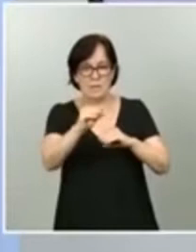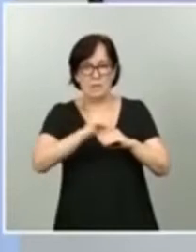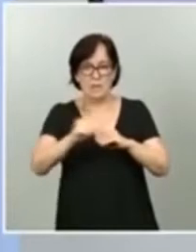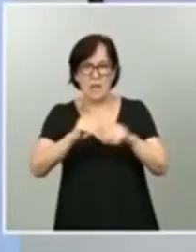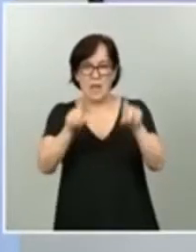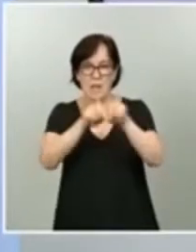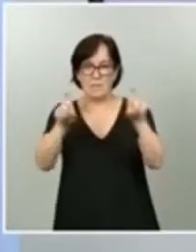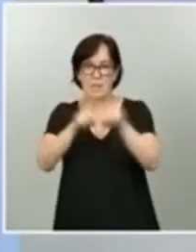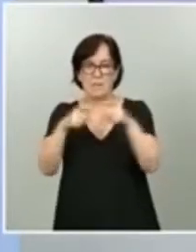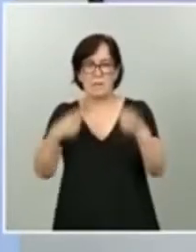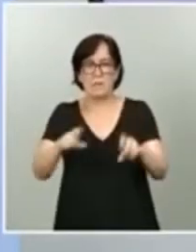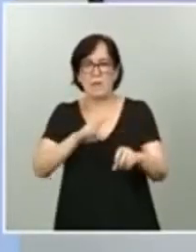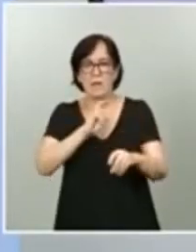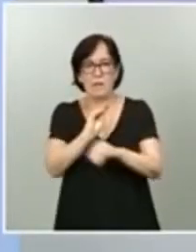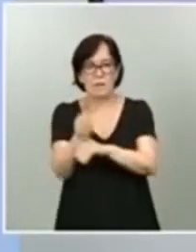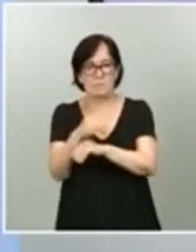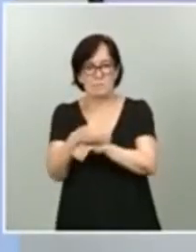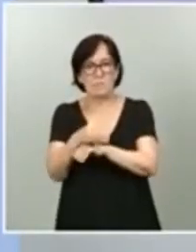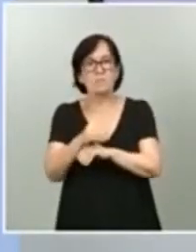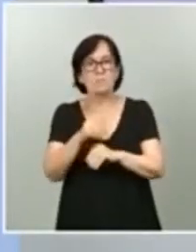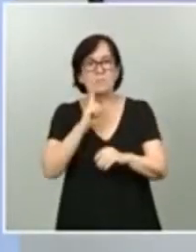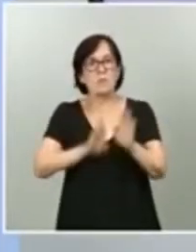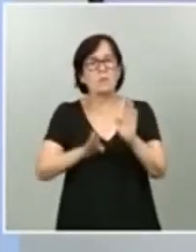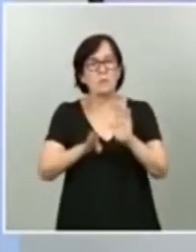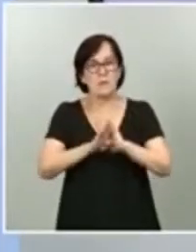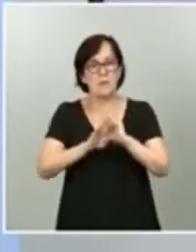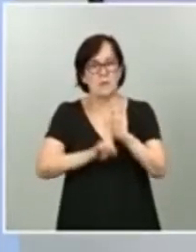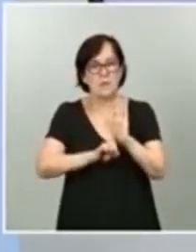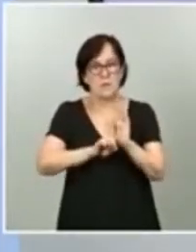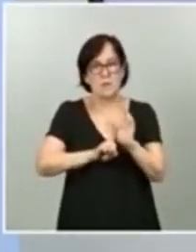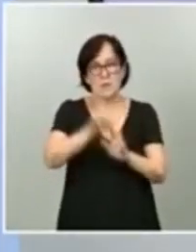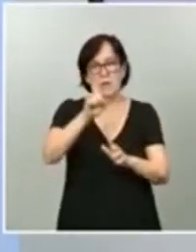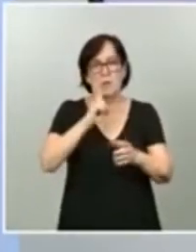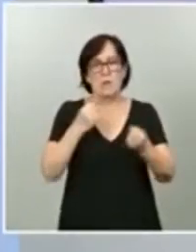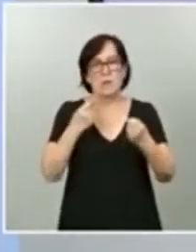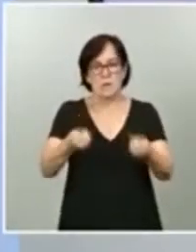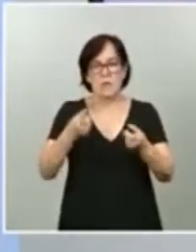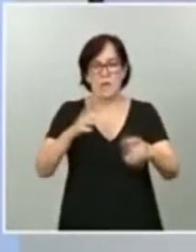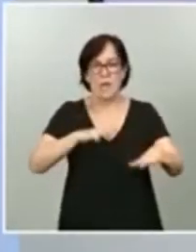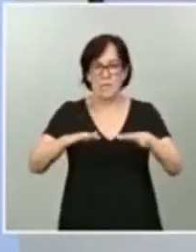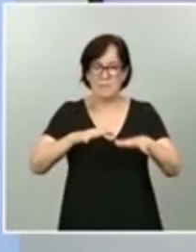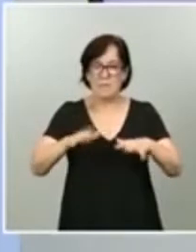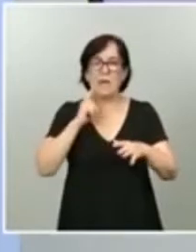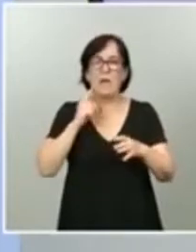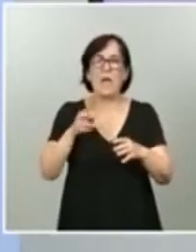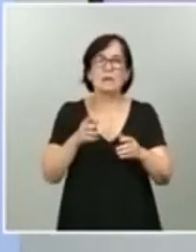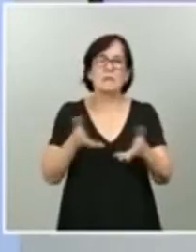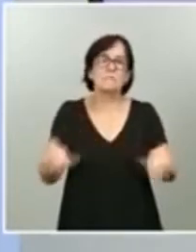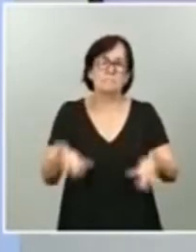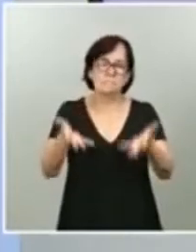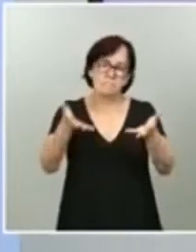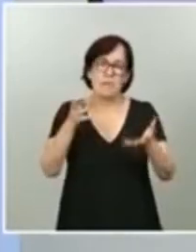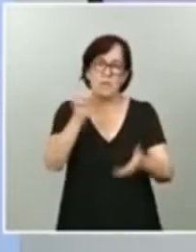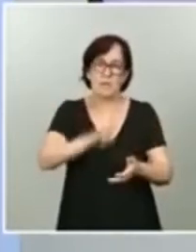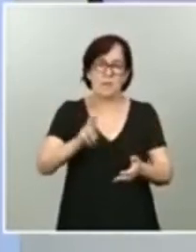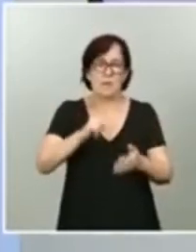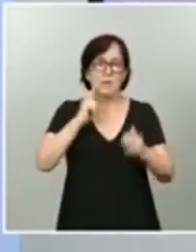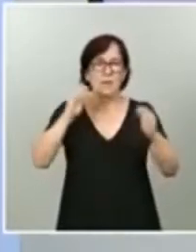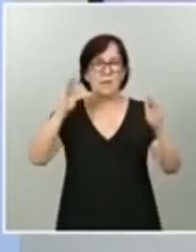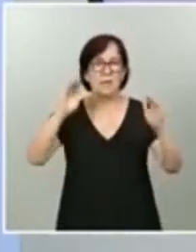preservar su viabilidad, potenciar su actividad e impulsar la recuperación. Y, por último, reducir las cargas